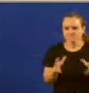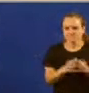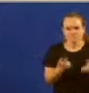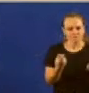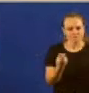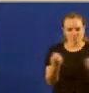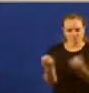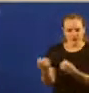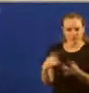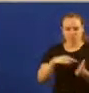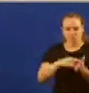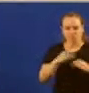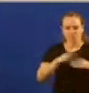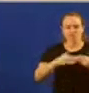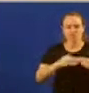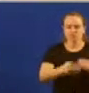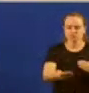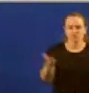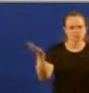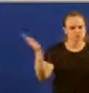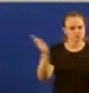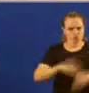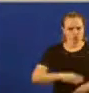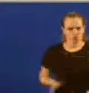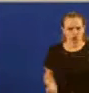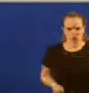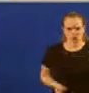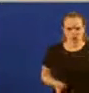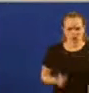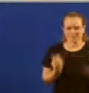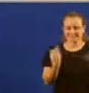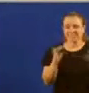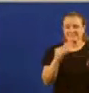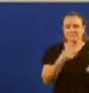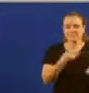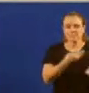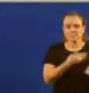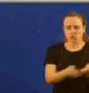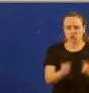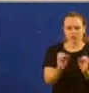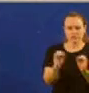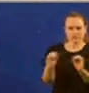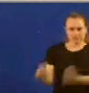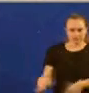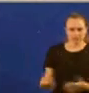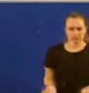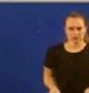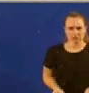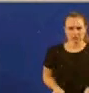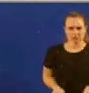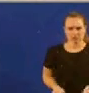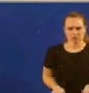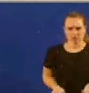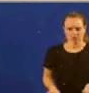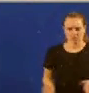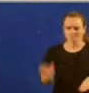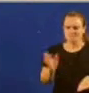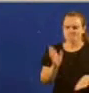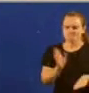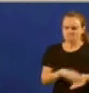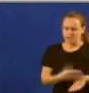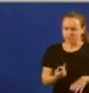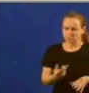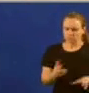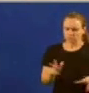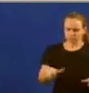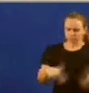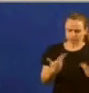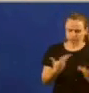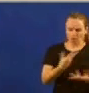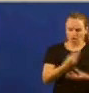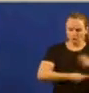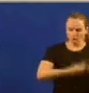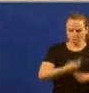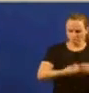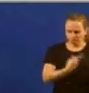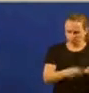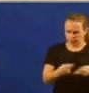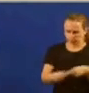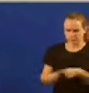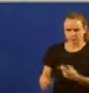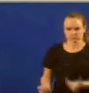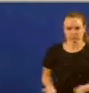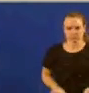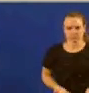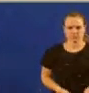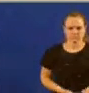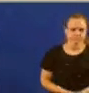proxeto de futuro senón non tenían renunciado estes 60 millóns de euros que permitirían facer o que non pudieron